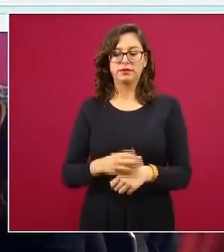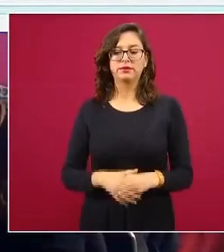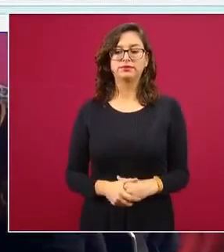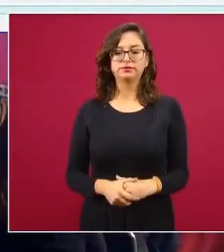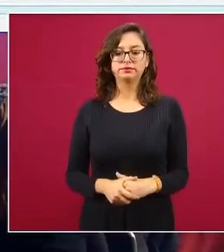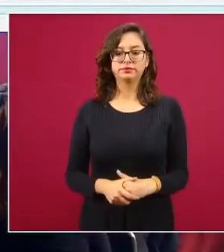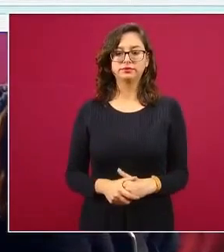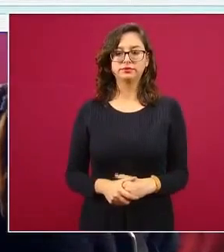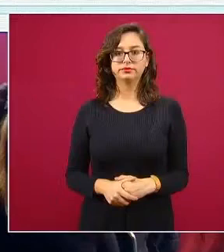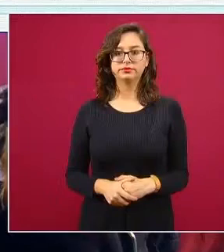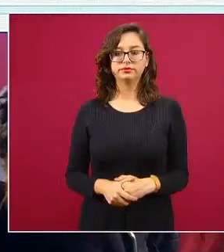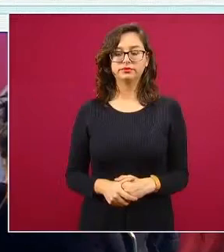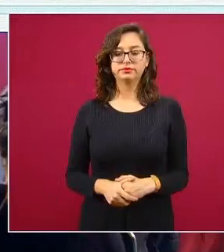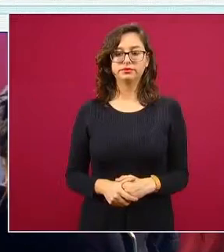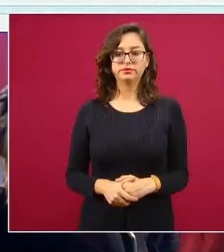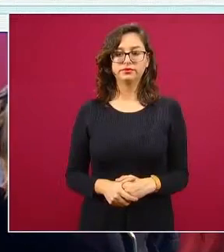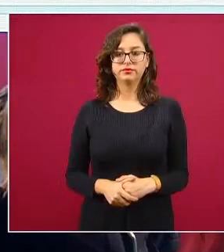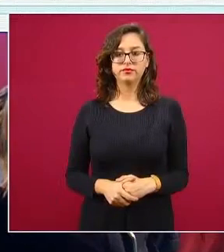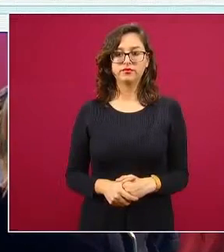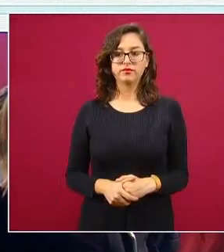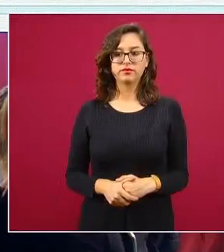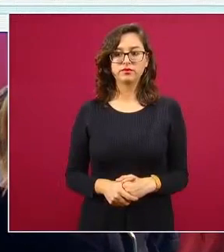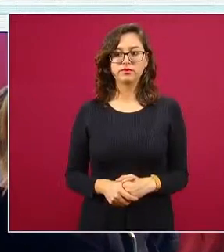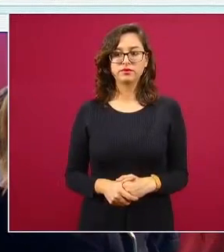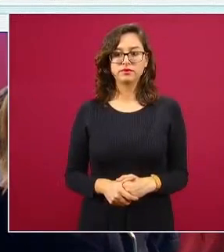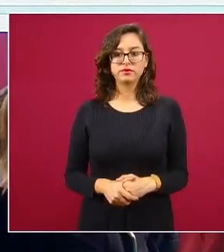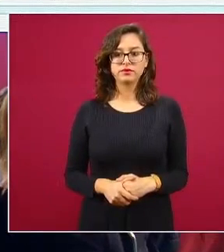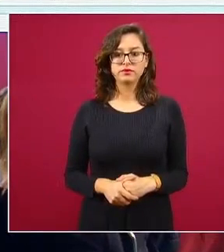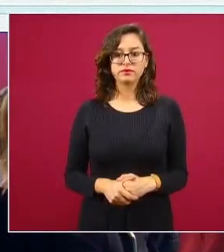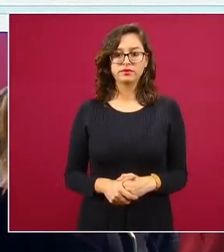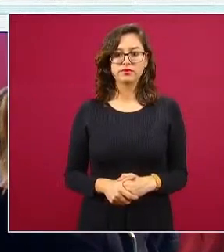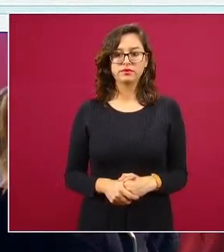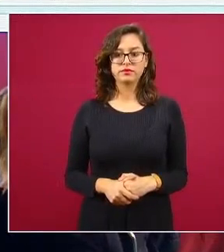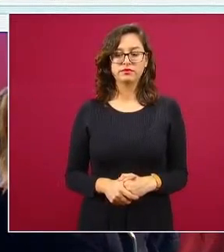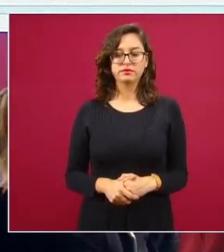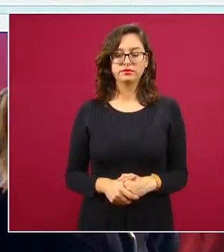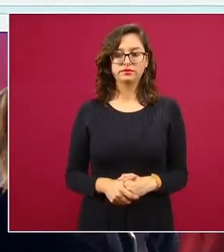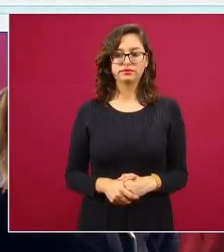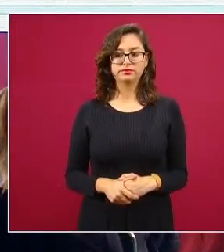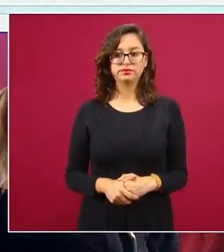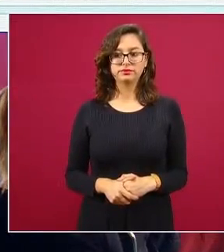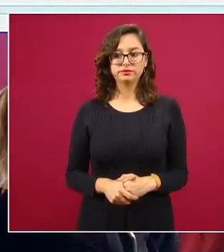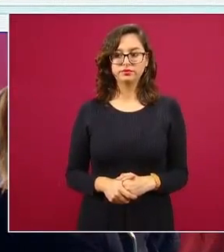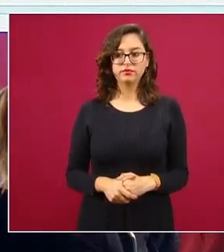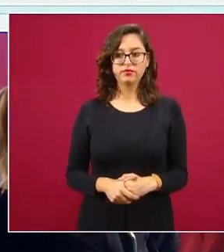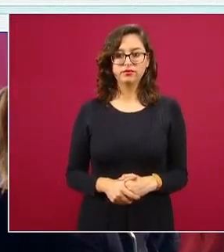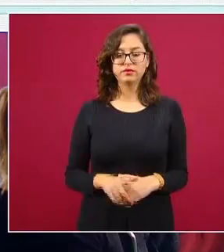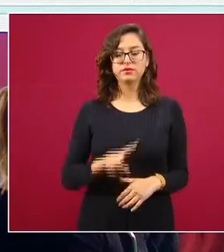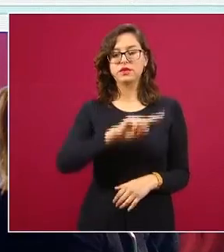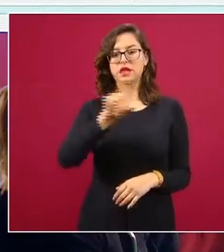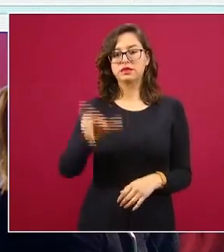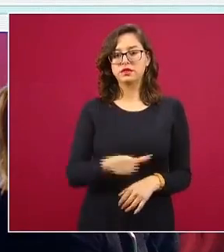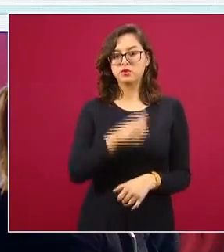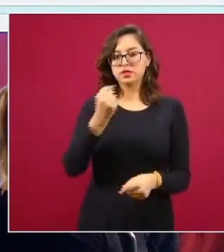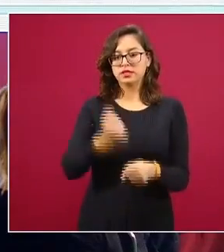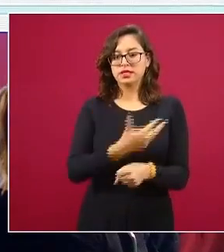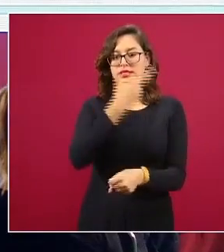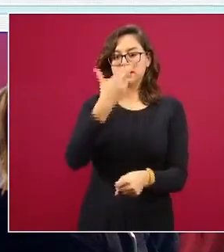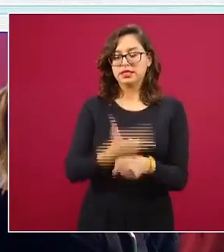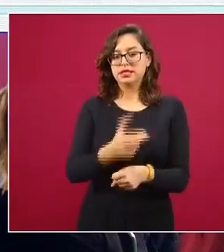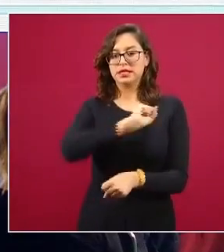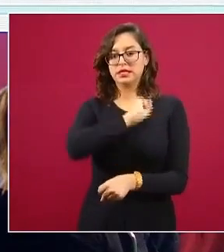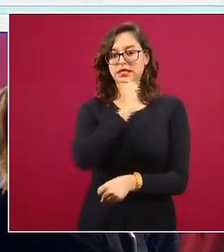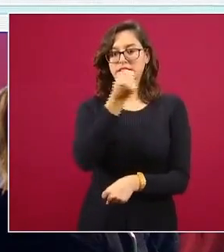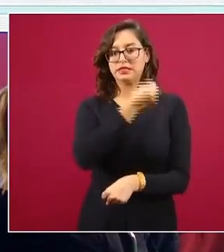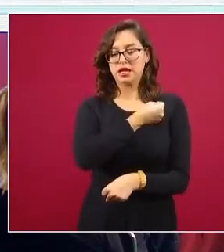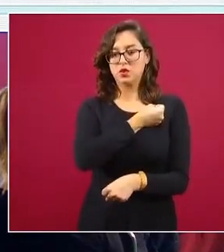tiene el Inegi después estamos todos los componentes de la subsecretaría o de la Secretaría de Salud específicamente de la subsecretaría